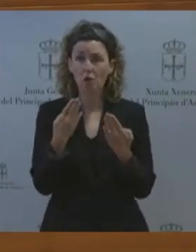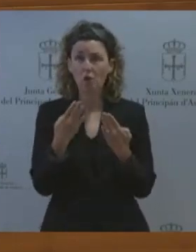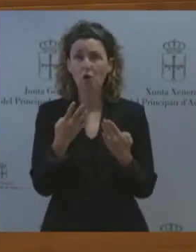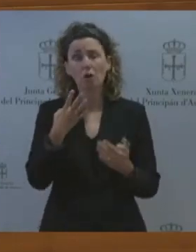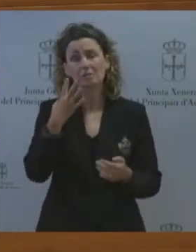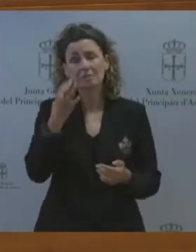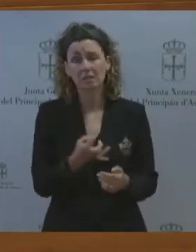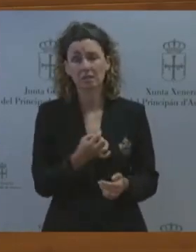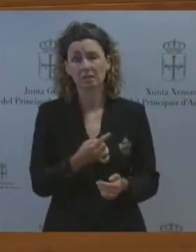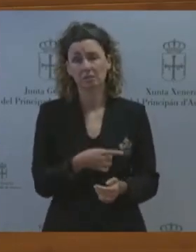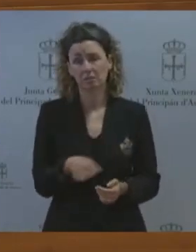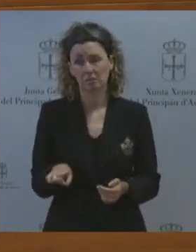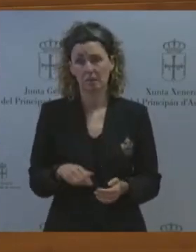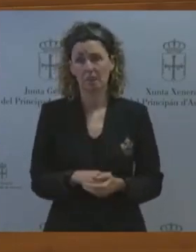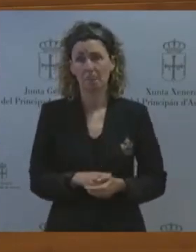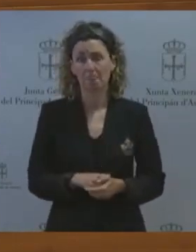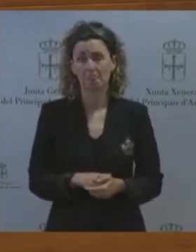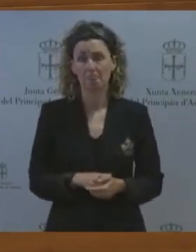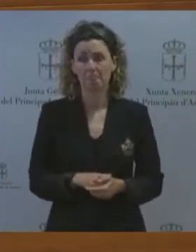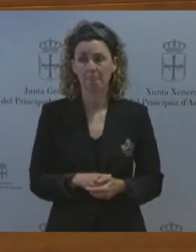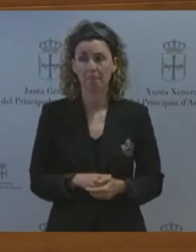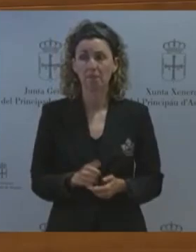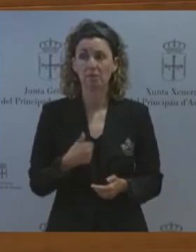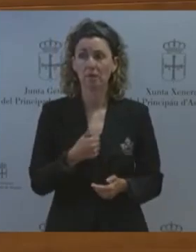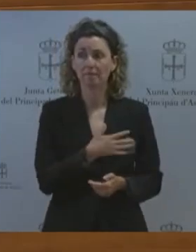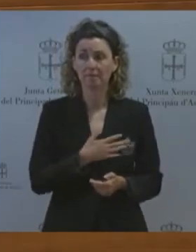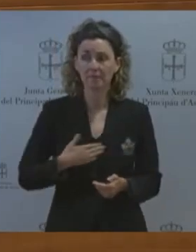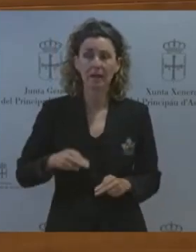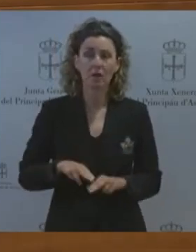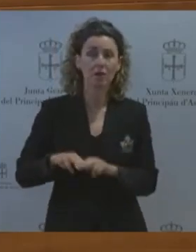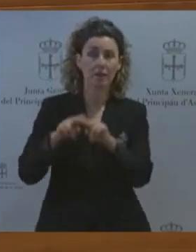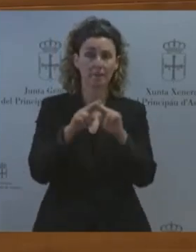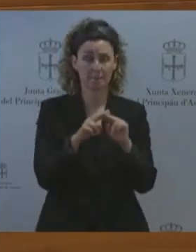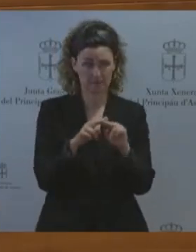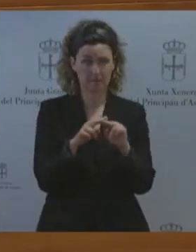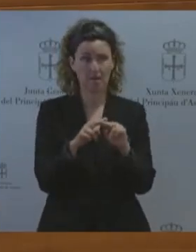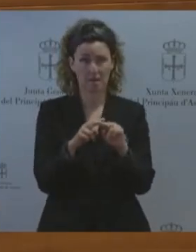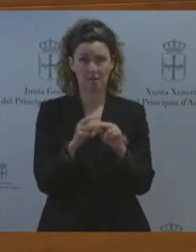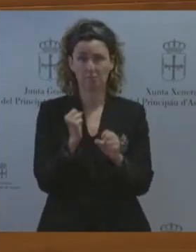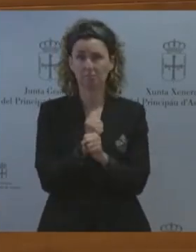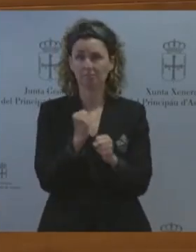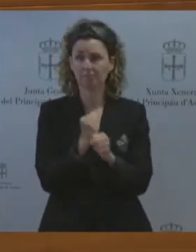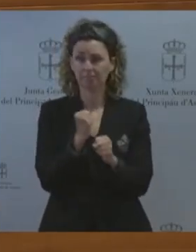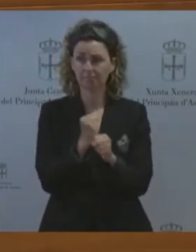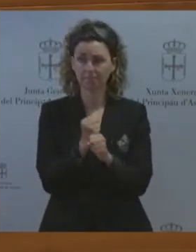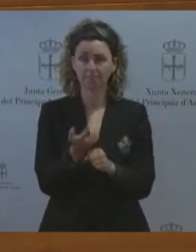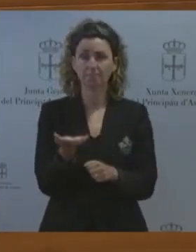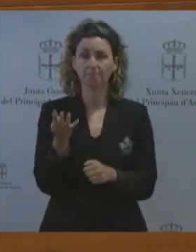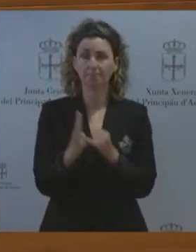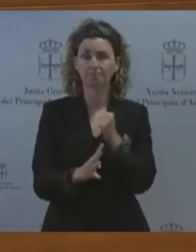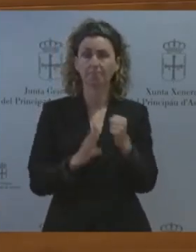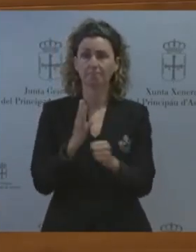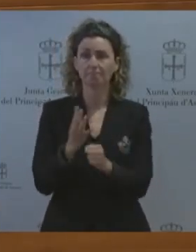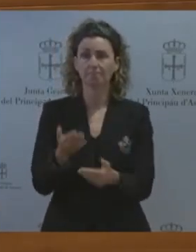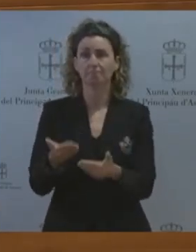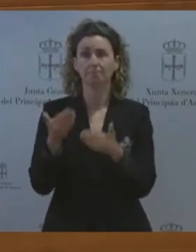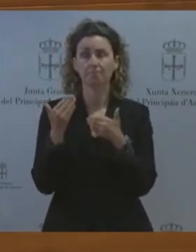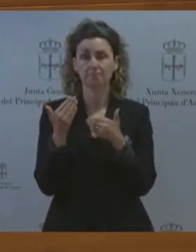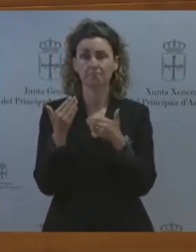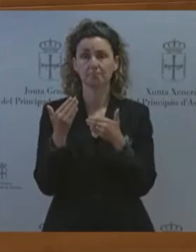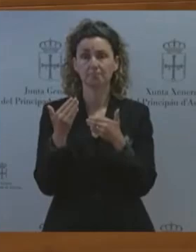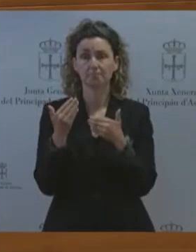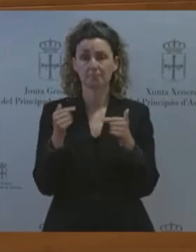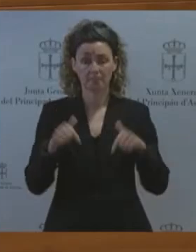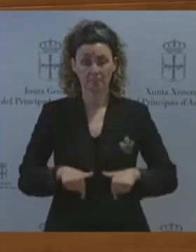gustaría poder revisar su grupo y el mío el trabajo de la legislatura anterior antes de que usted lleve este proyecto de ley de impulso